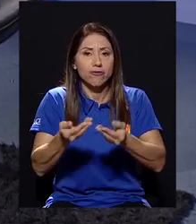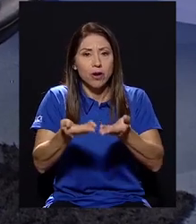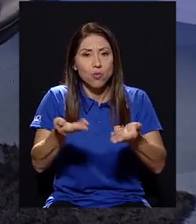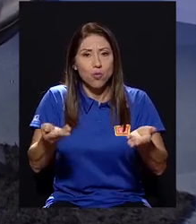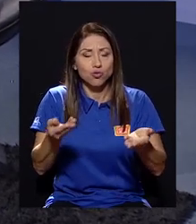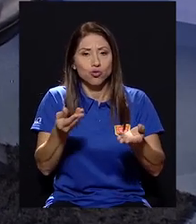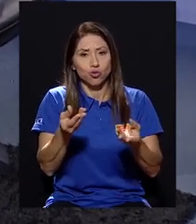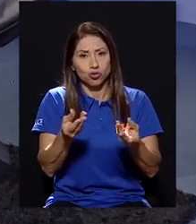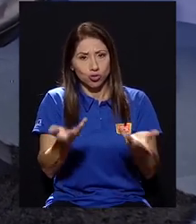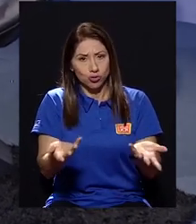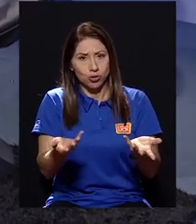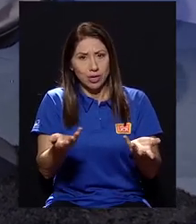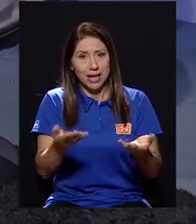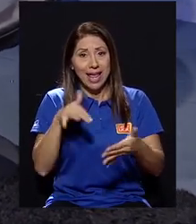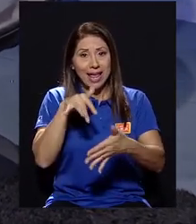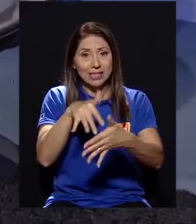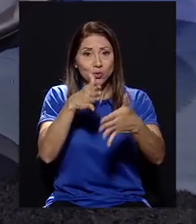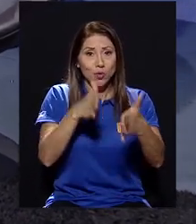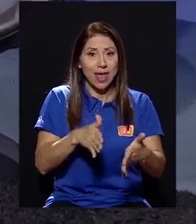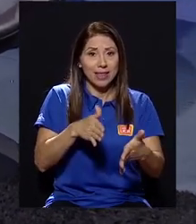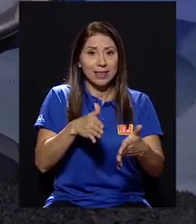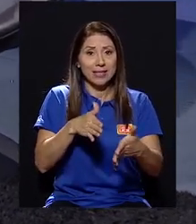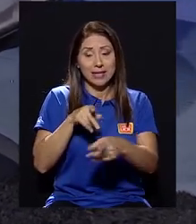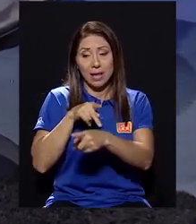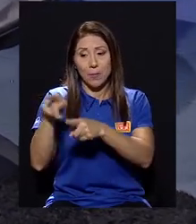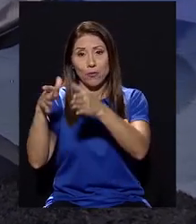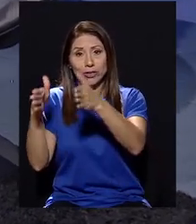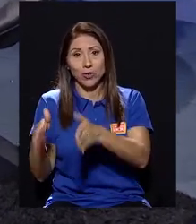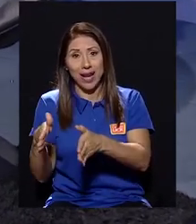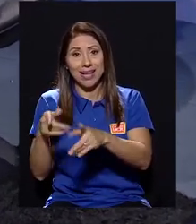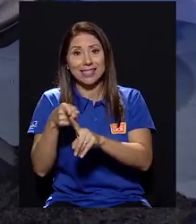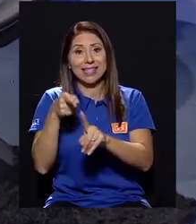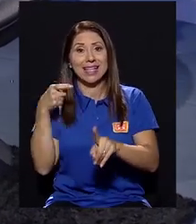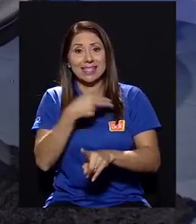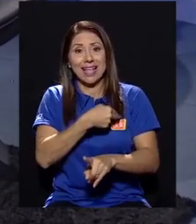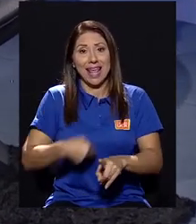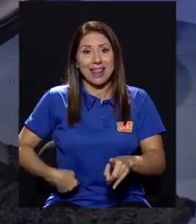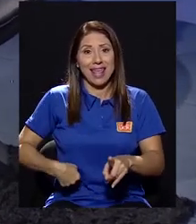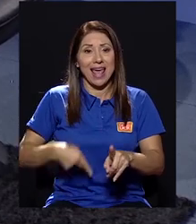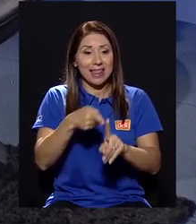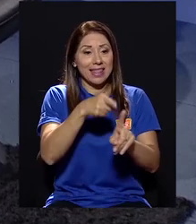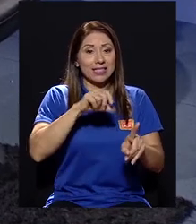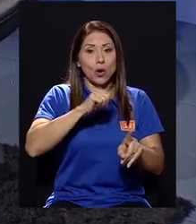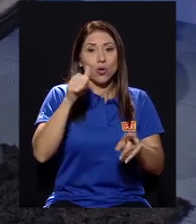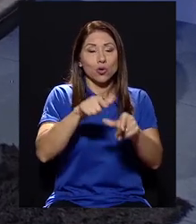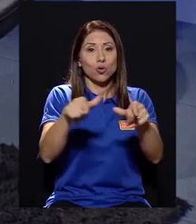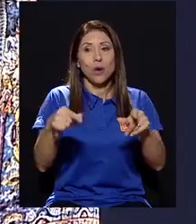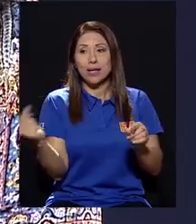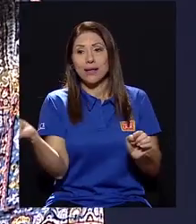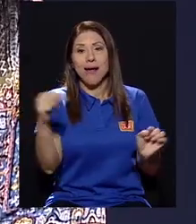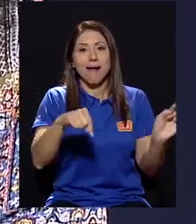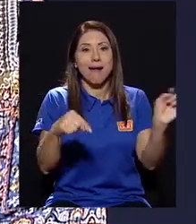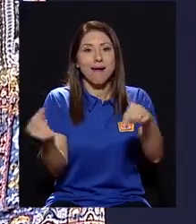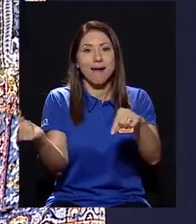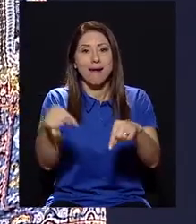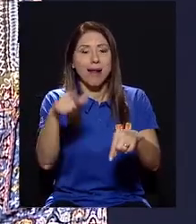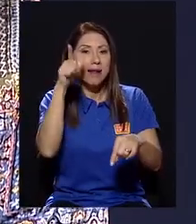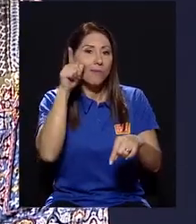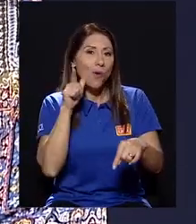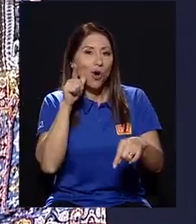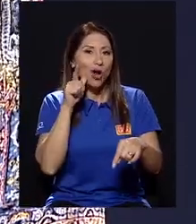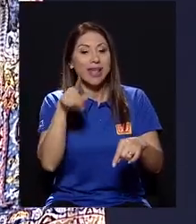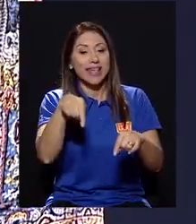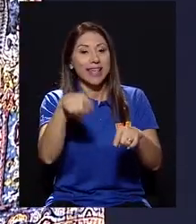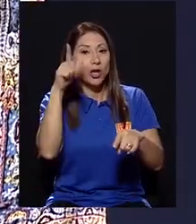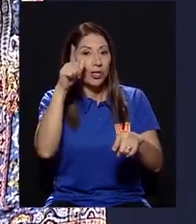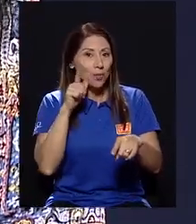Se movilizan estudiantes y profesionales desde Heredia y desde otras provincias para que vayan a Limón. Y los de Limón también van a estar